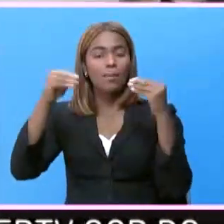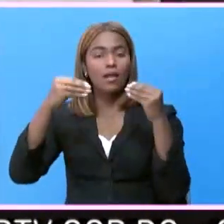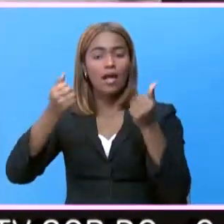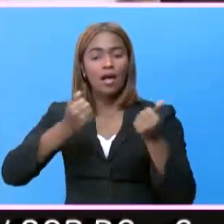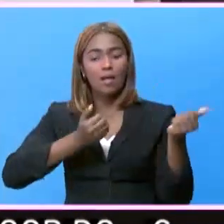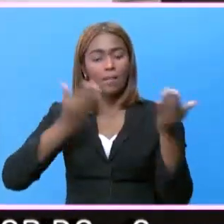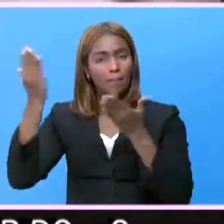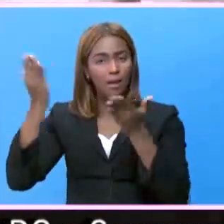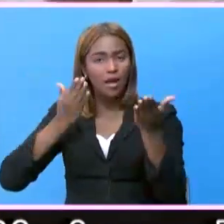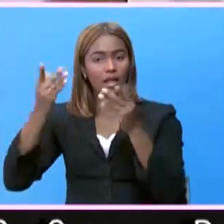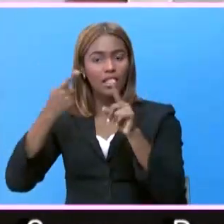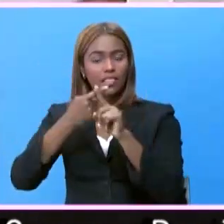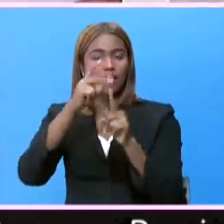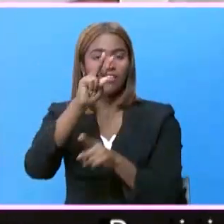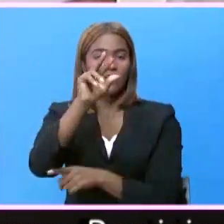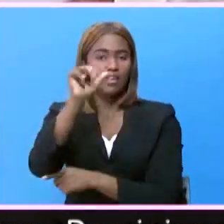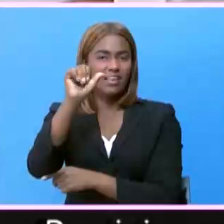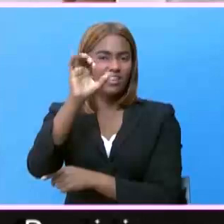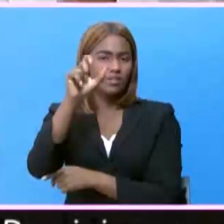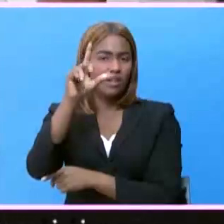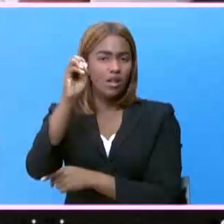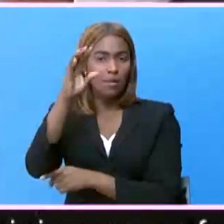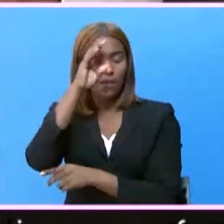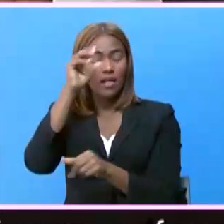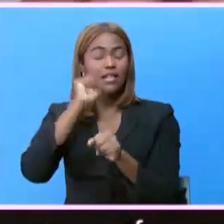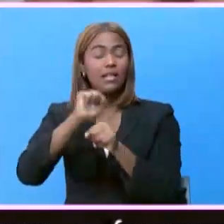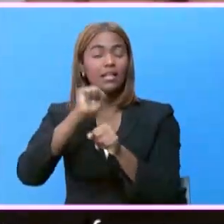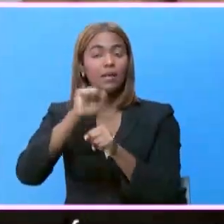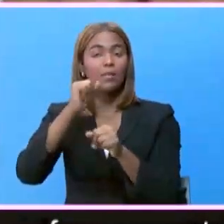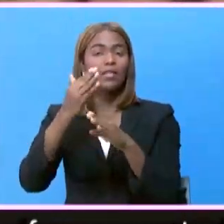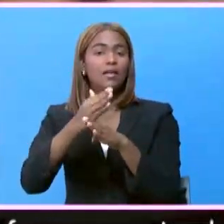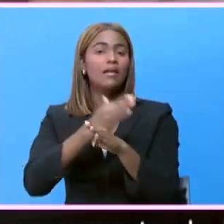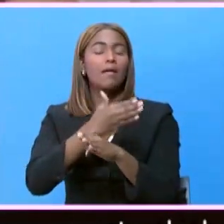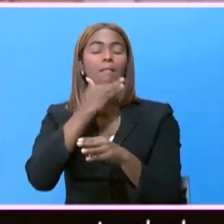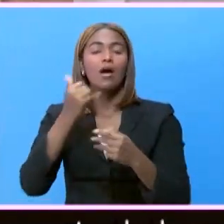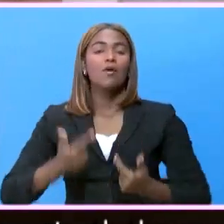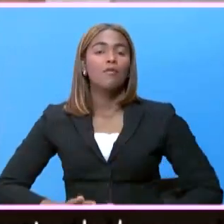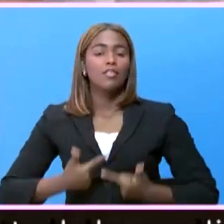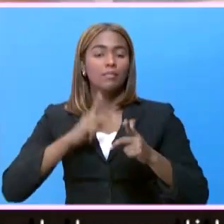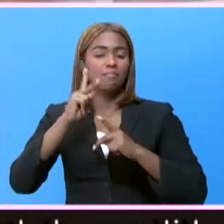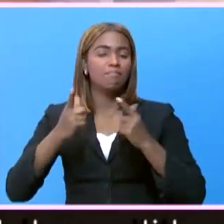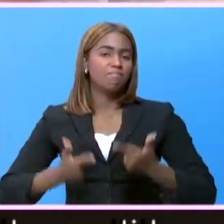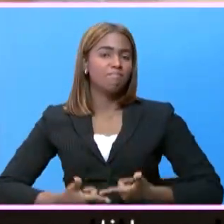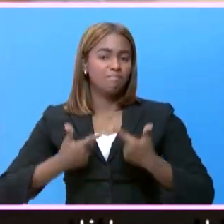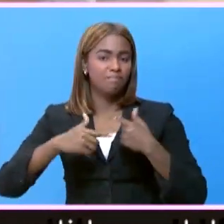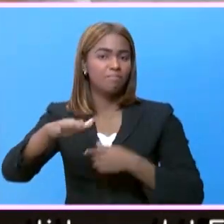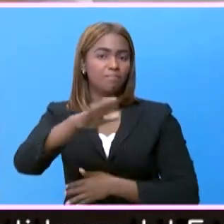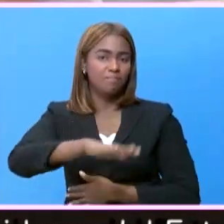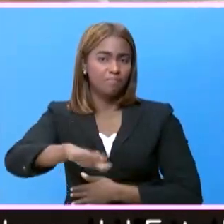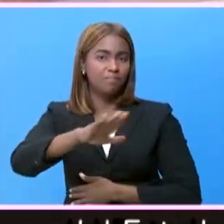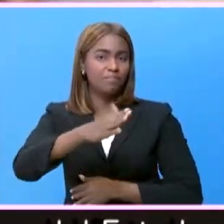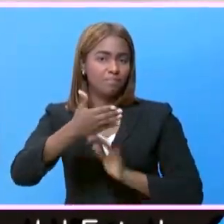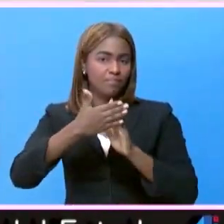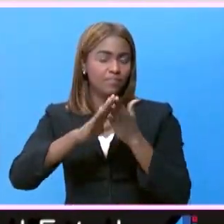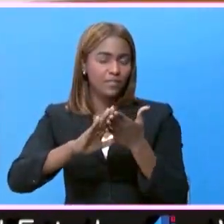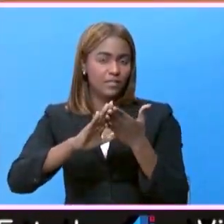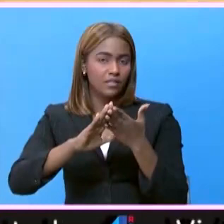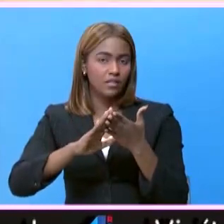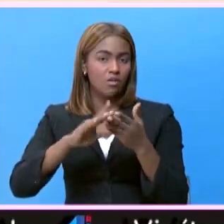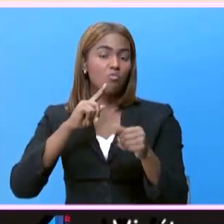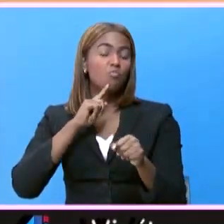Importadores de Villa Consuelo trabajarán para mejorar la calidad de vida de los residentes de esa barriada,